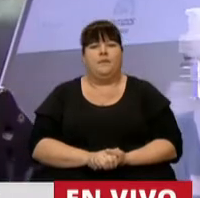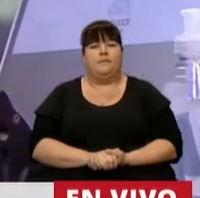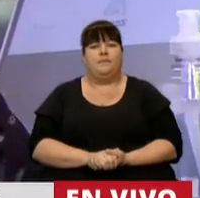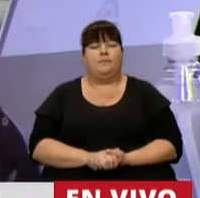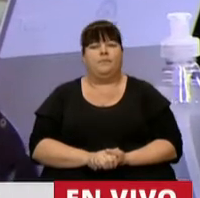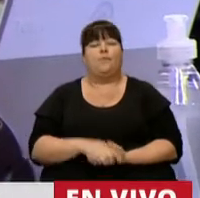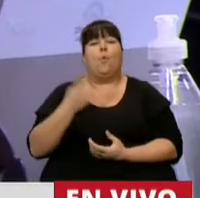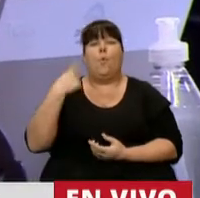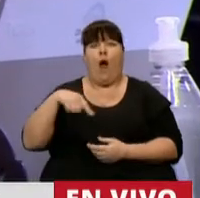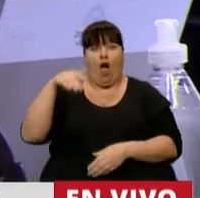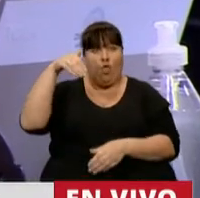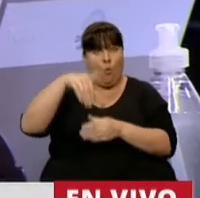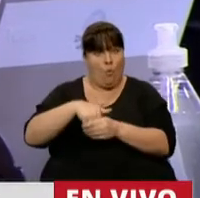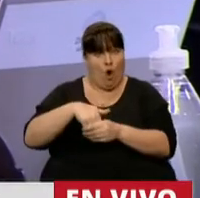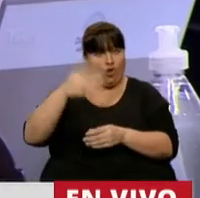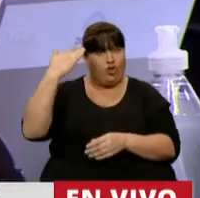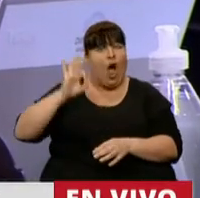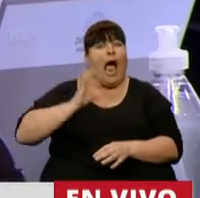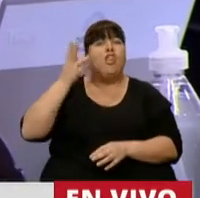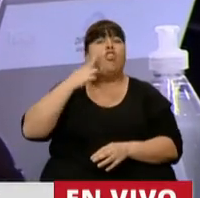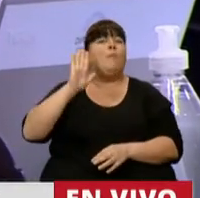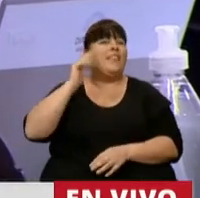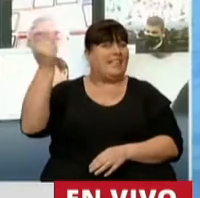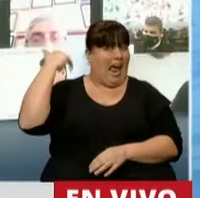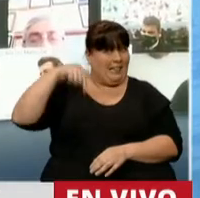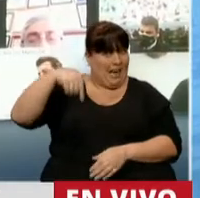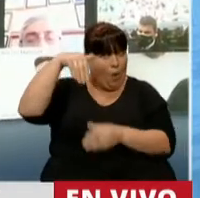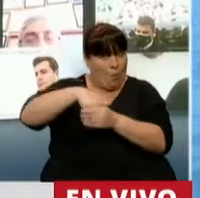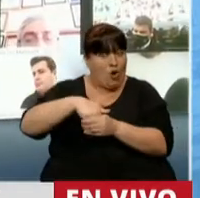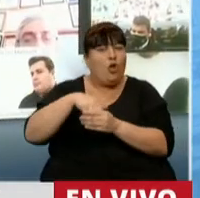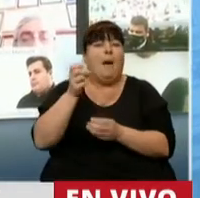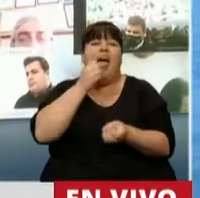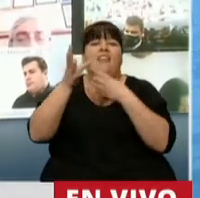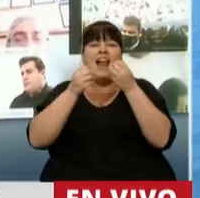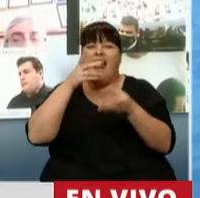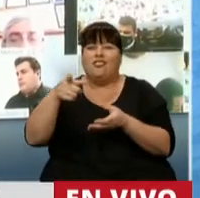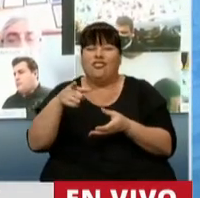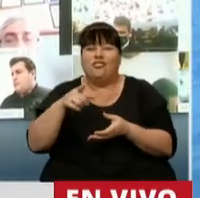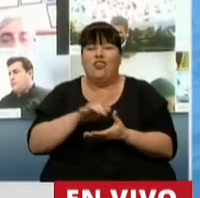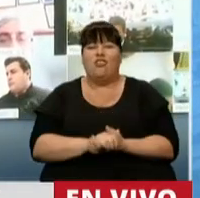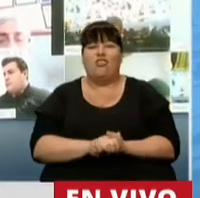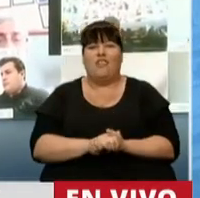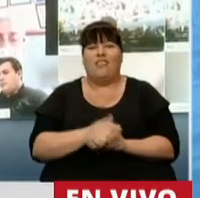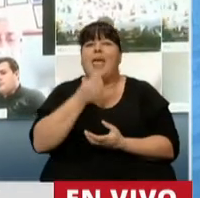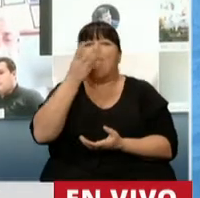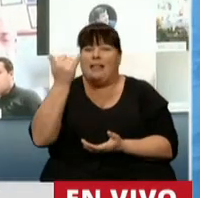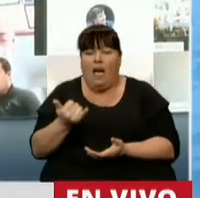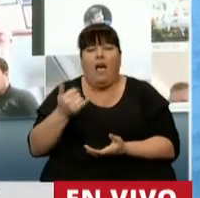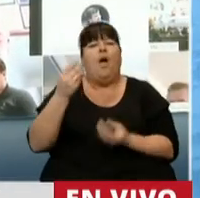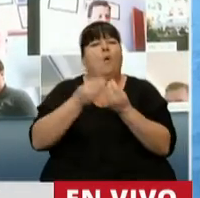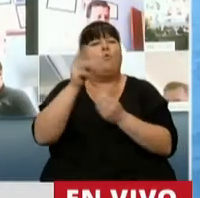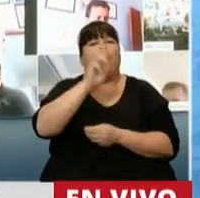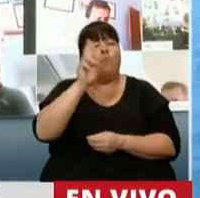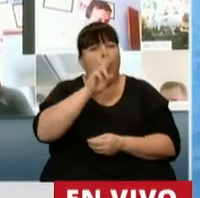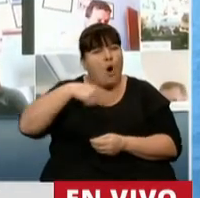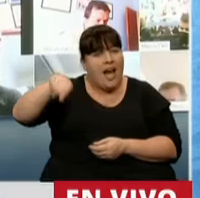la votación que se hizo aquí en el año 2016, del blanqueo, se dejó a muchas